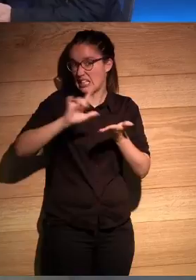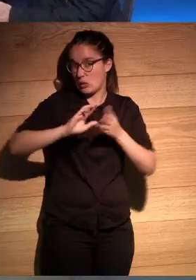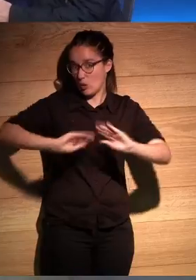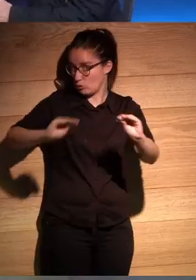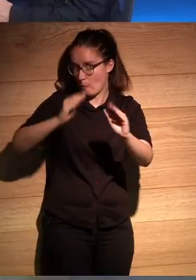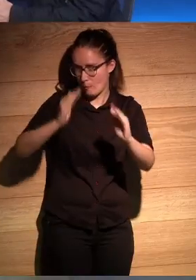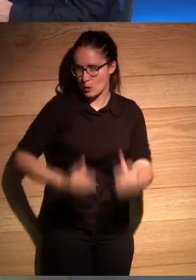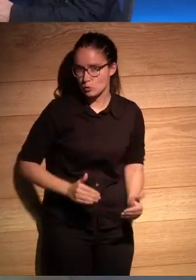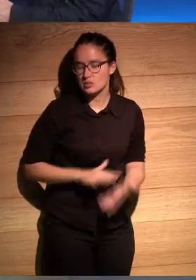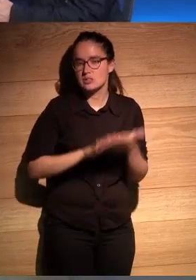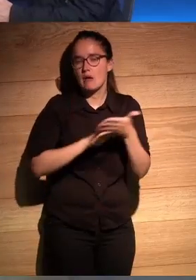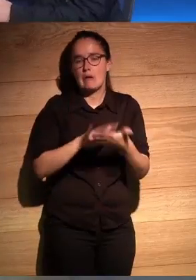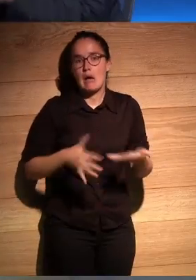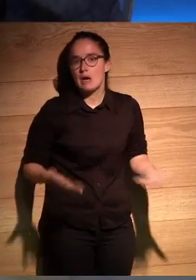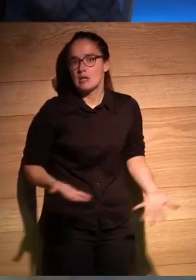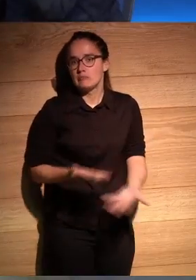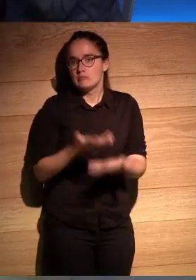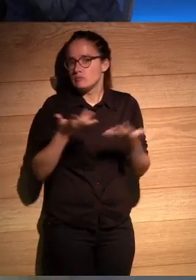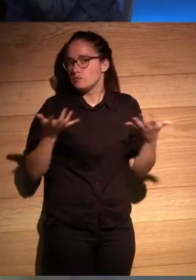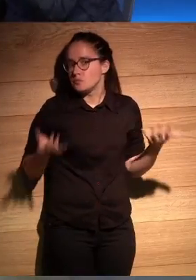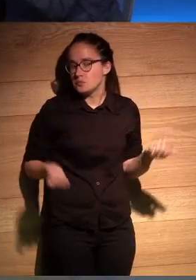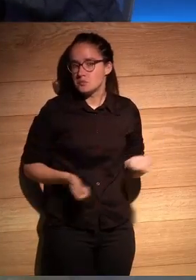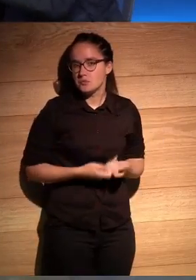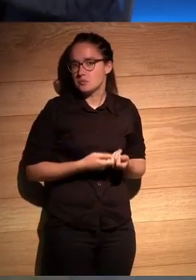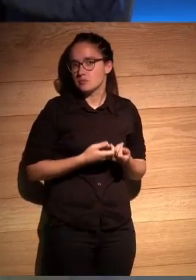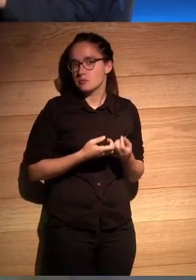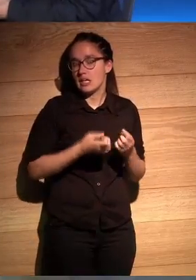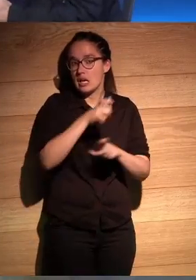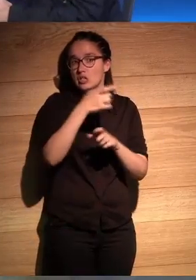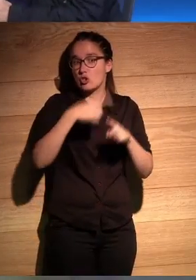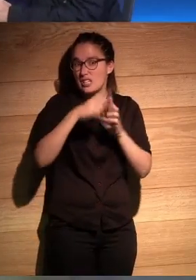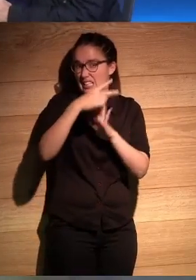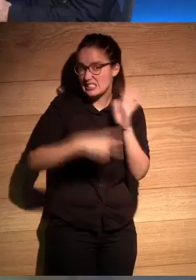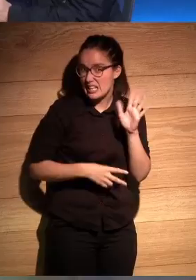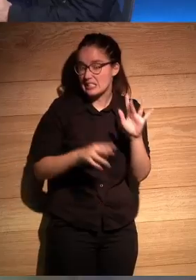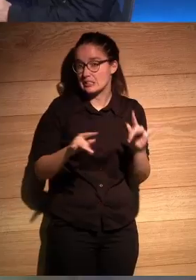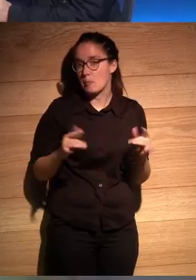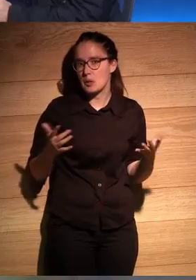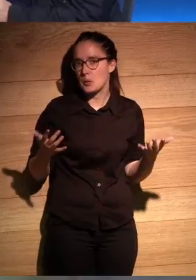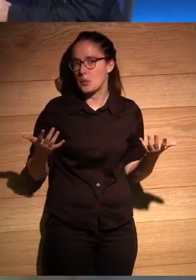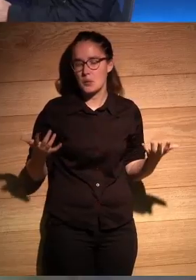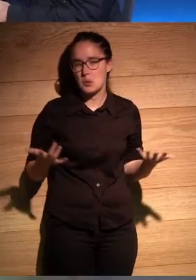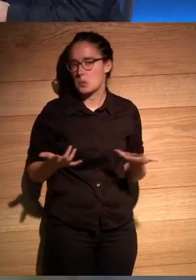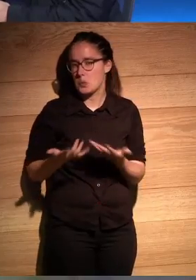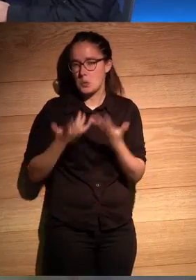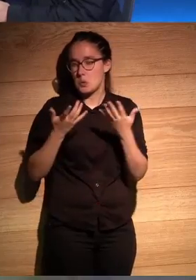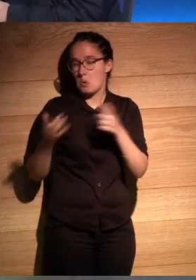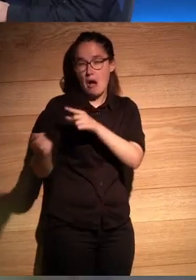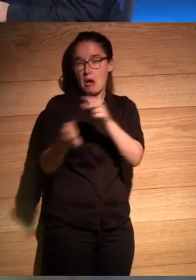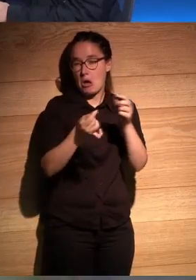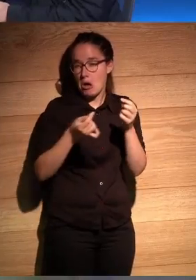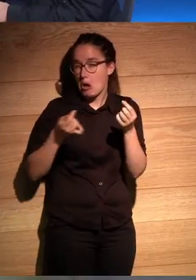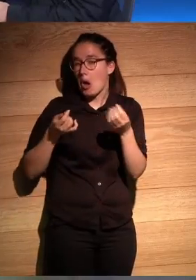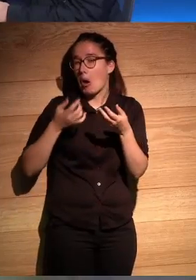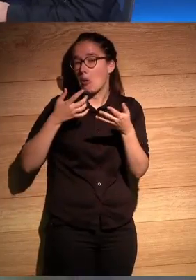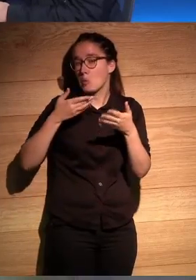hablaba más allá de los de lo que uno leía en todo caso pero no no había grandes conversaciones